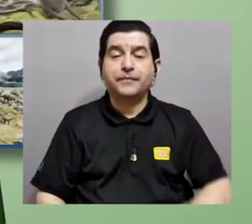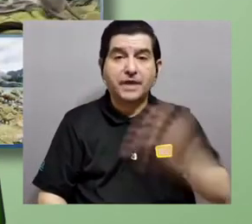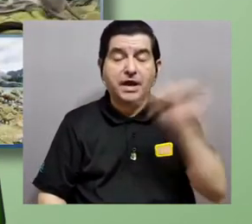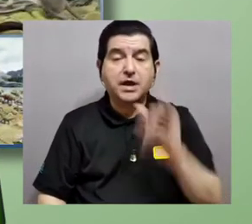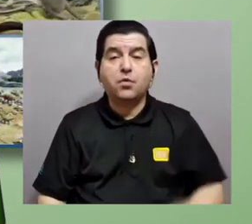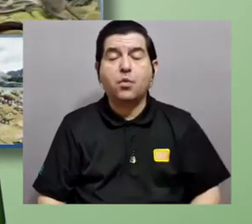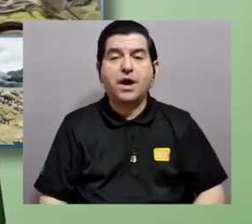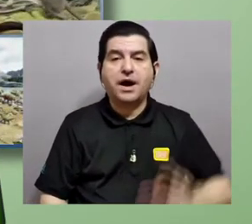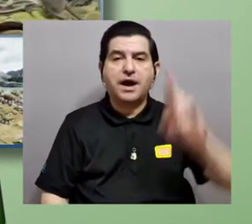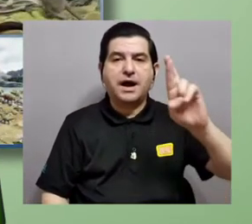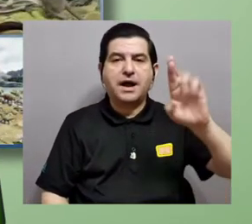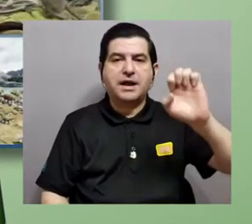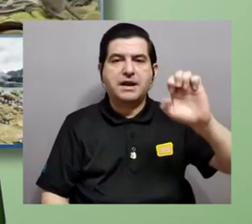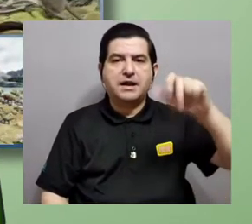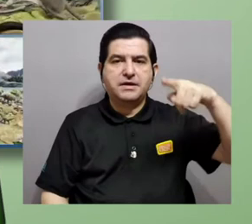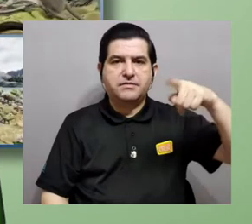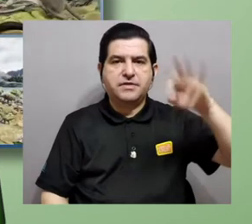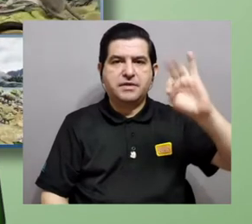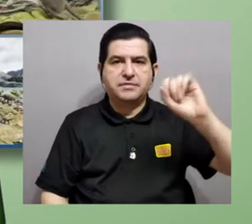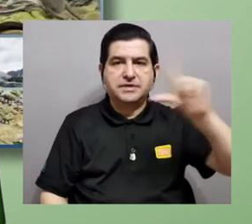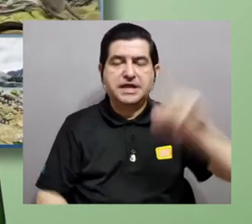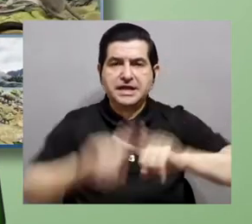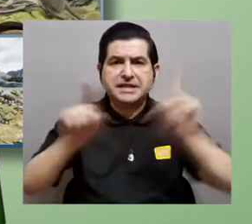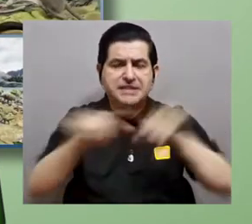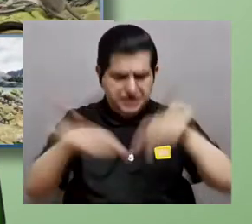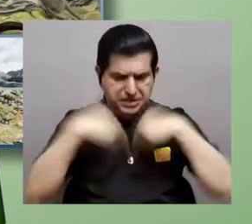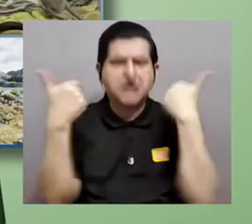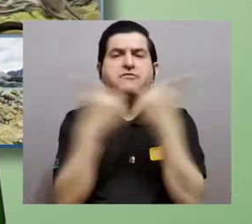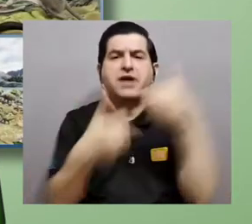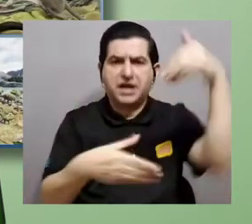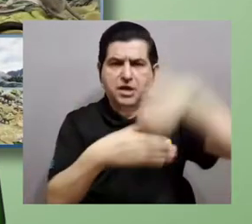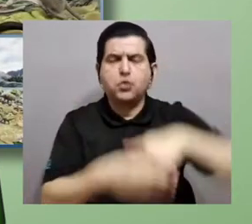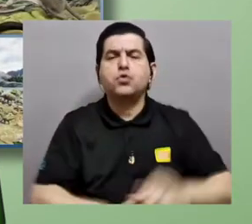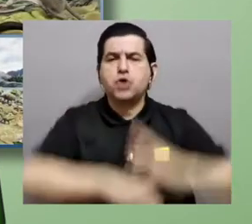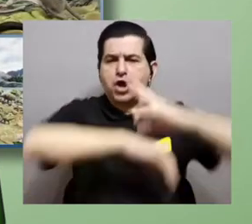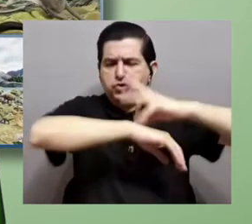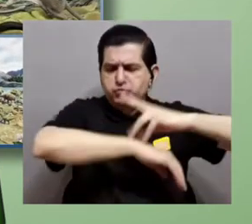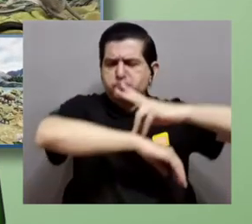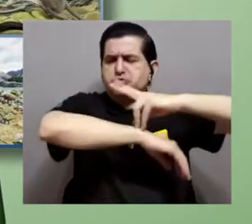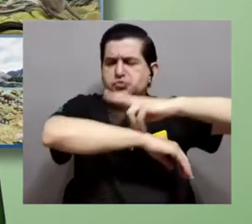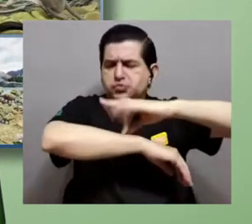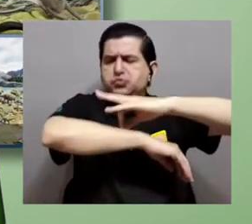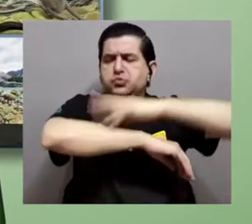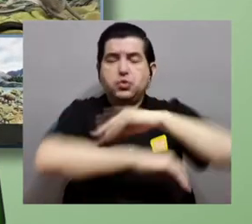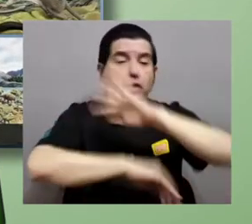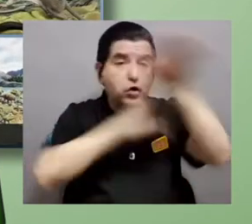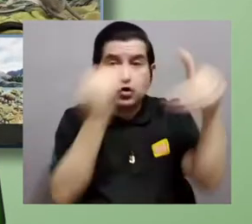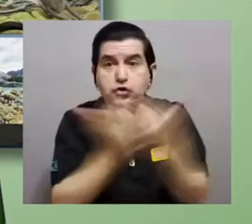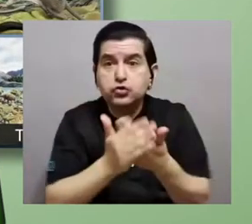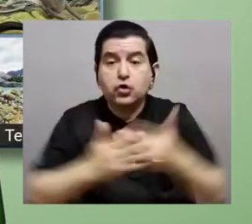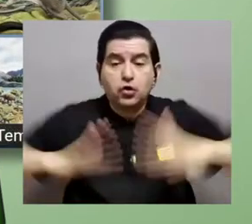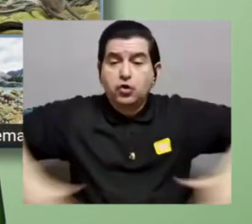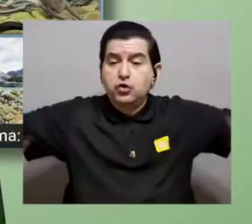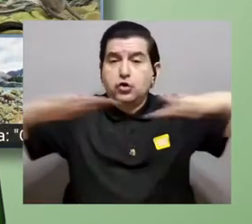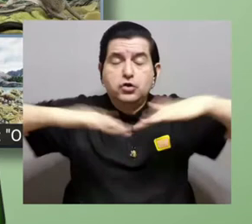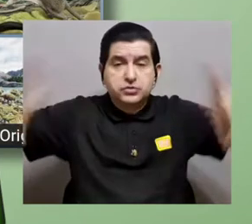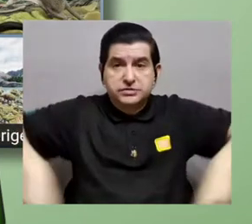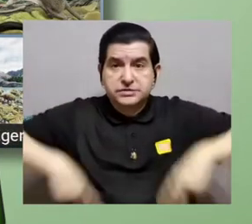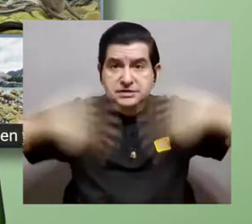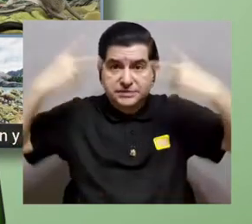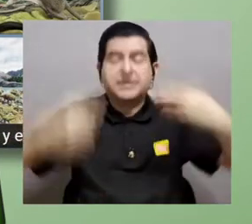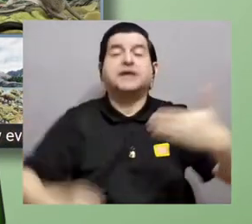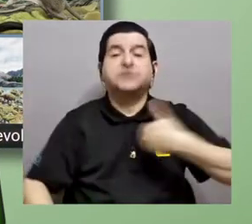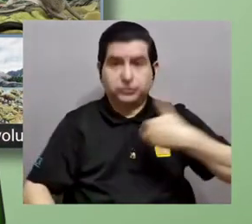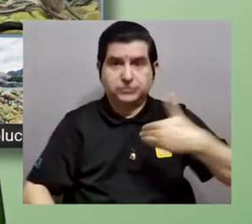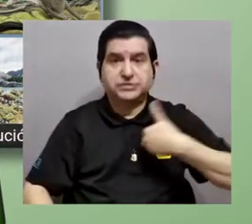También los reptiles están representados por una gran variedad de grupos, incluyendo los dinosaurios, que van a ocupar todos los nichos ecológicos